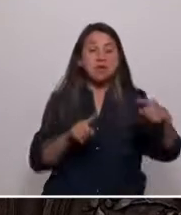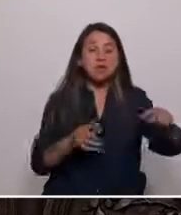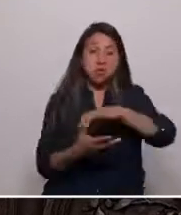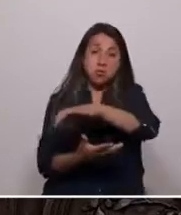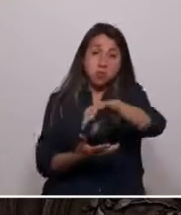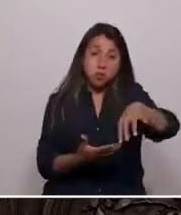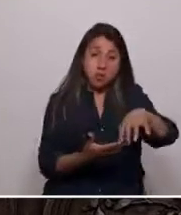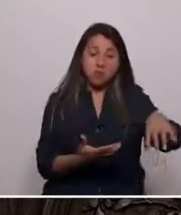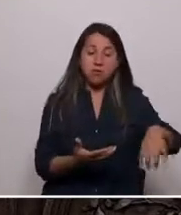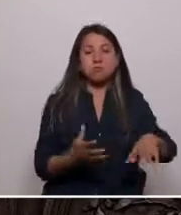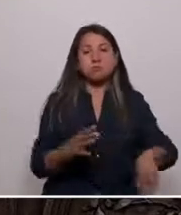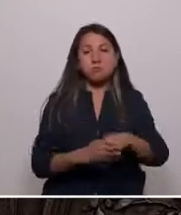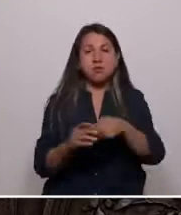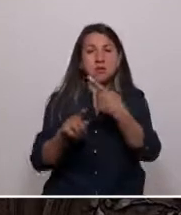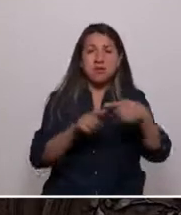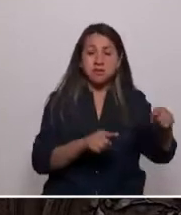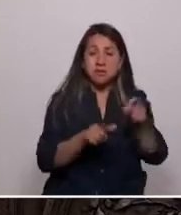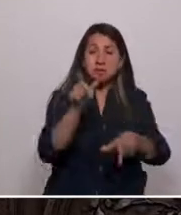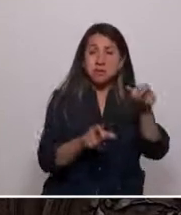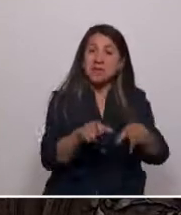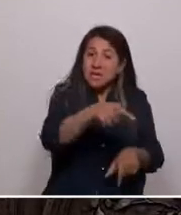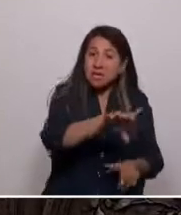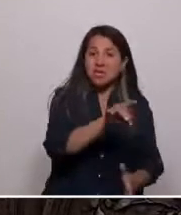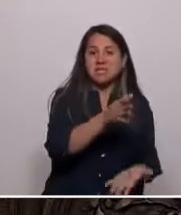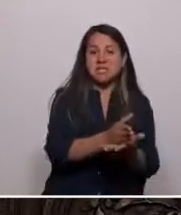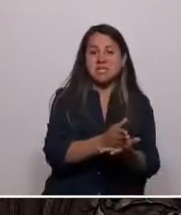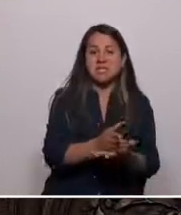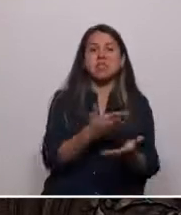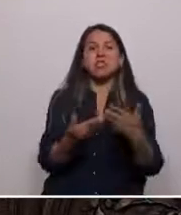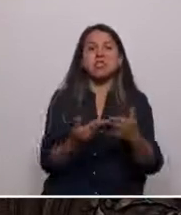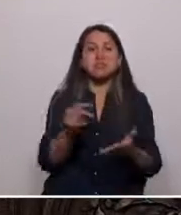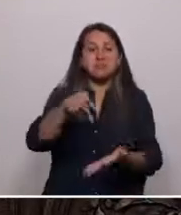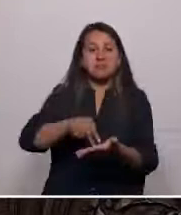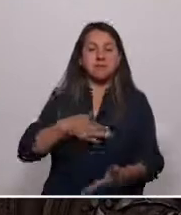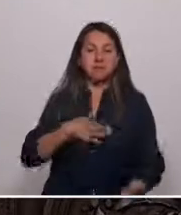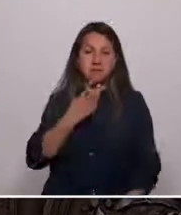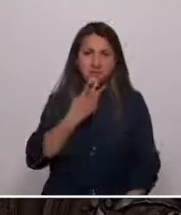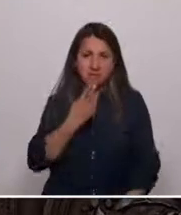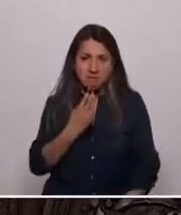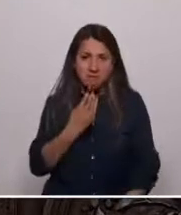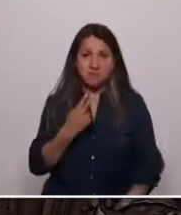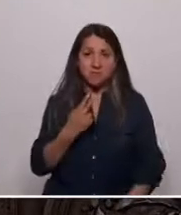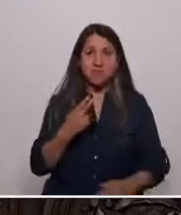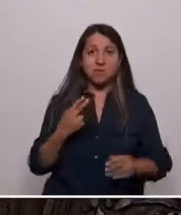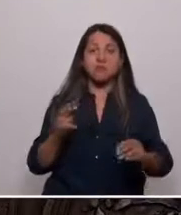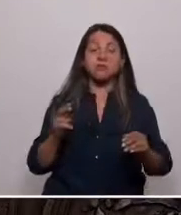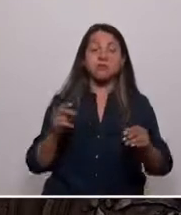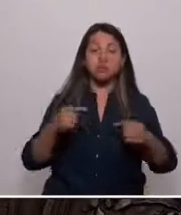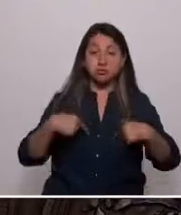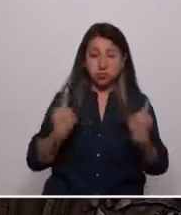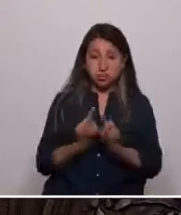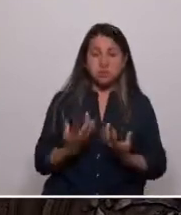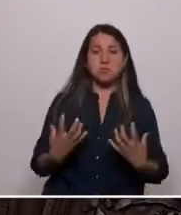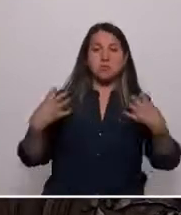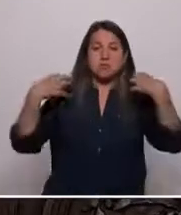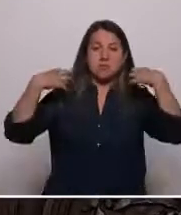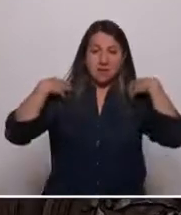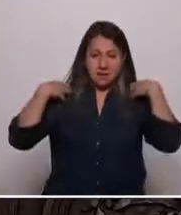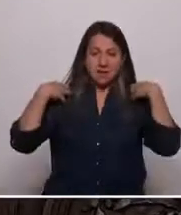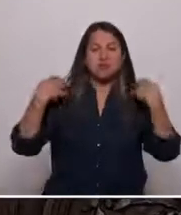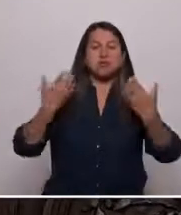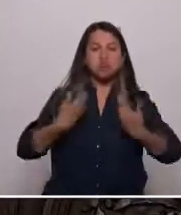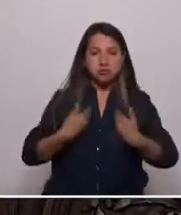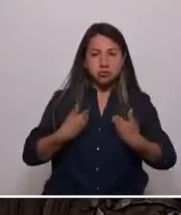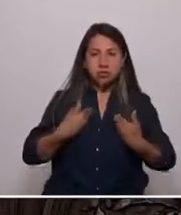diversa. Donde la gente sea quien decida el país en el que queremos vivir. En nuestras manos está la responsabilidad de dar